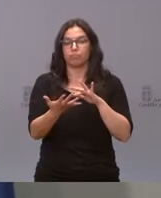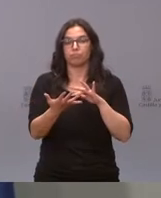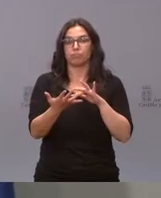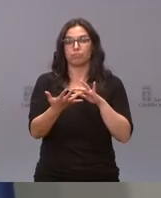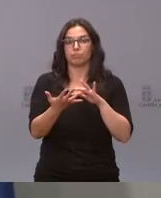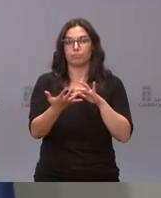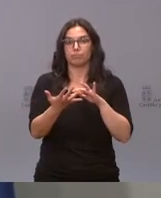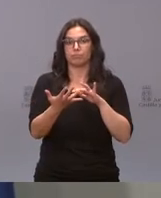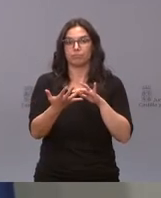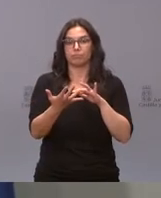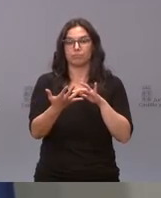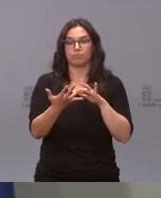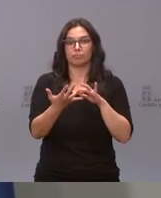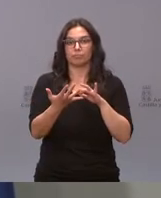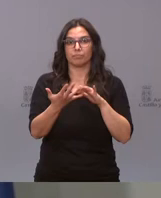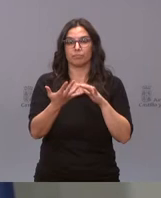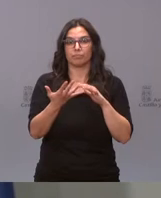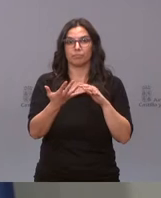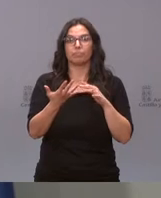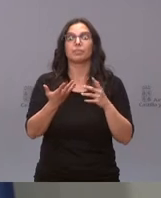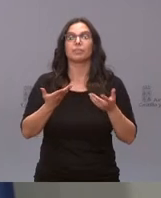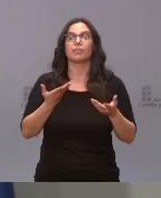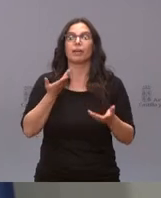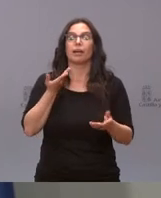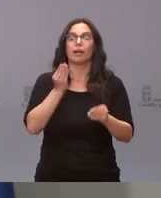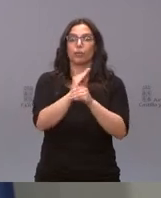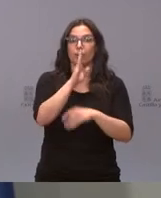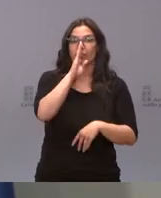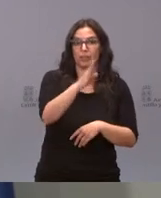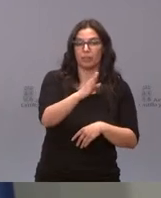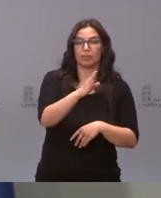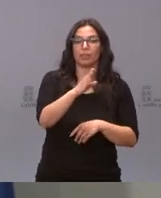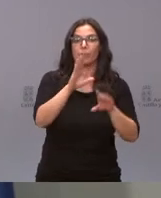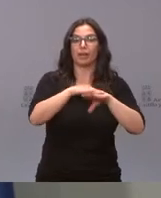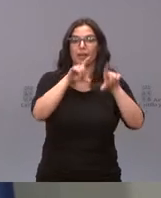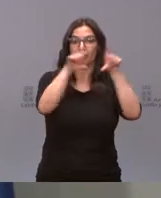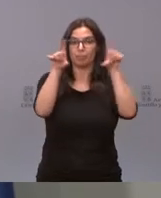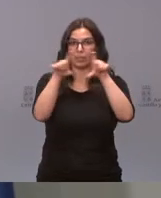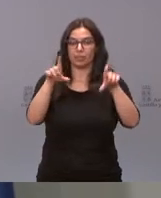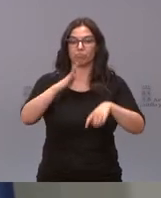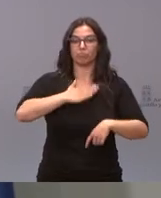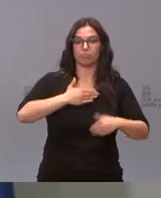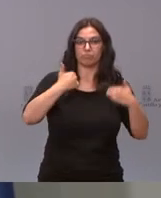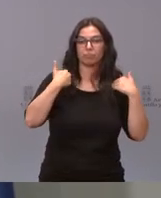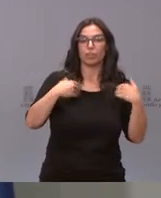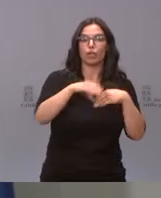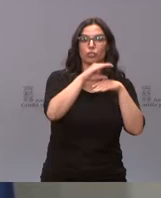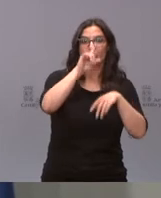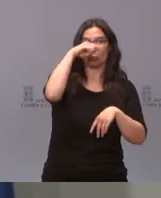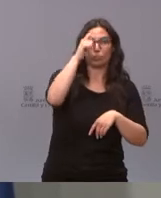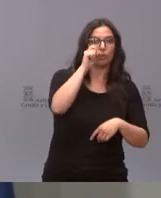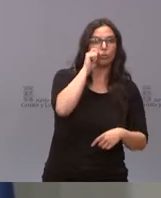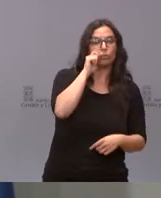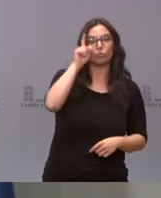líneas de ayudas directas a las empresas, tanto por parte de la Consejería de Cultura y Turismo, como por parte de la